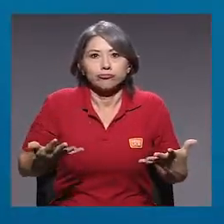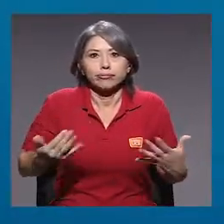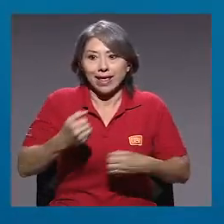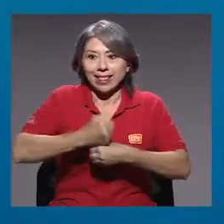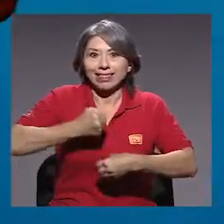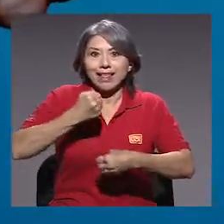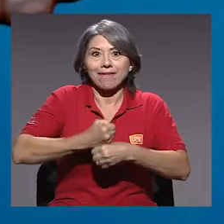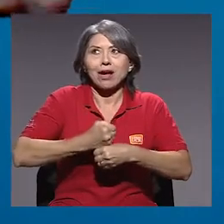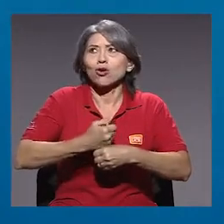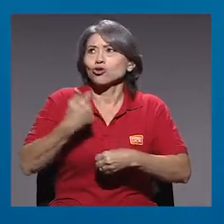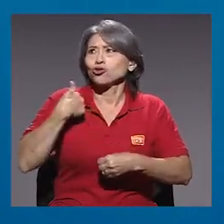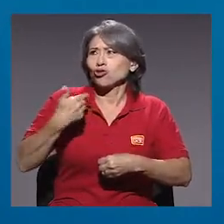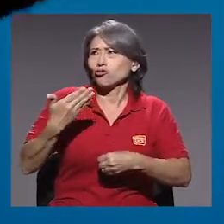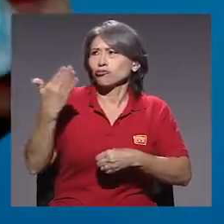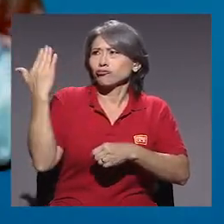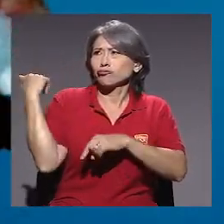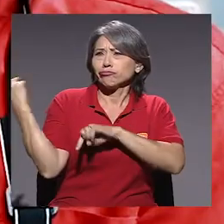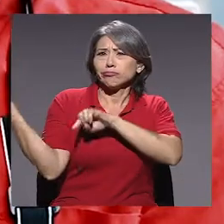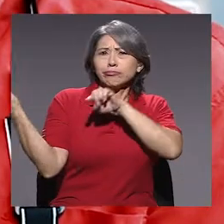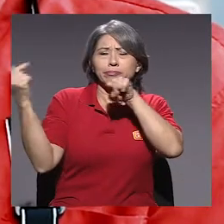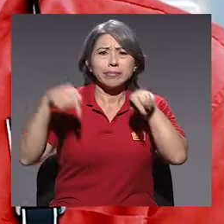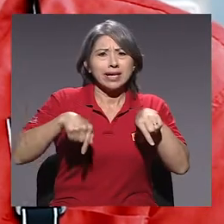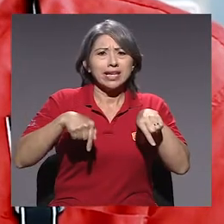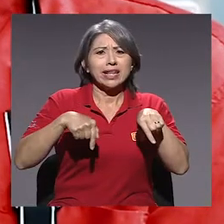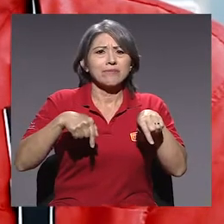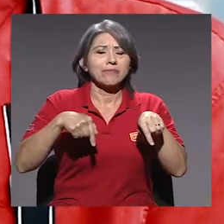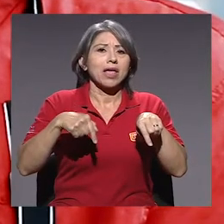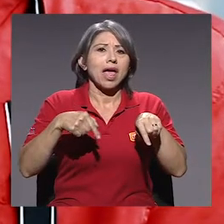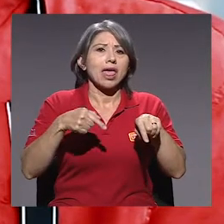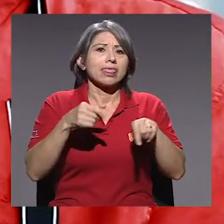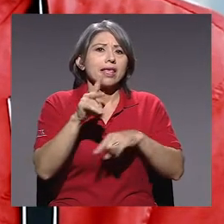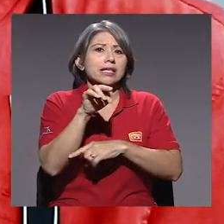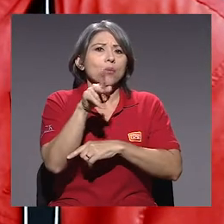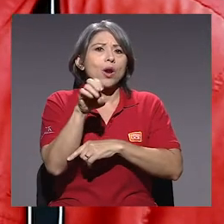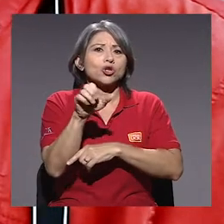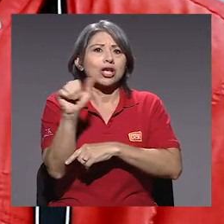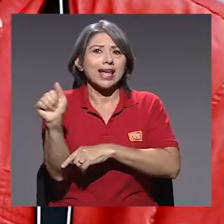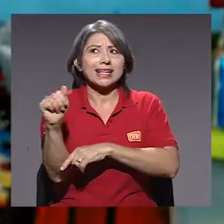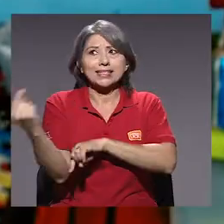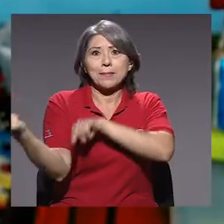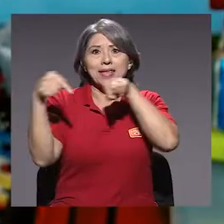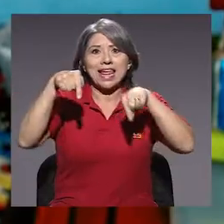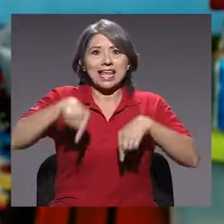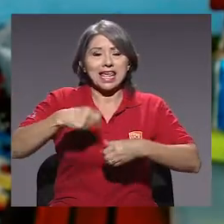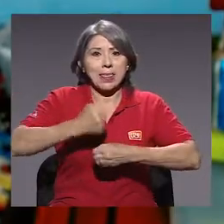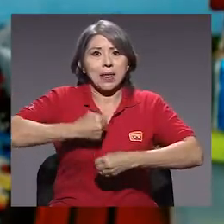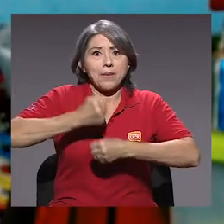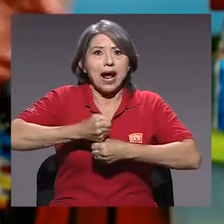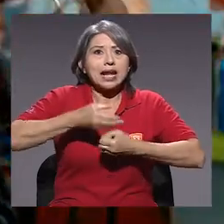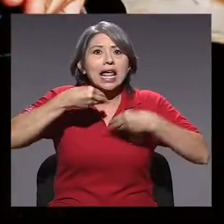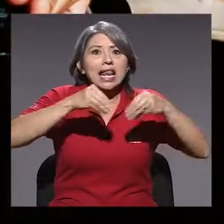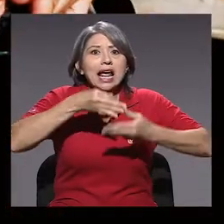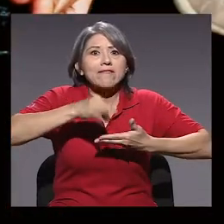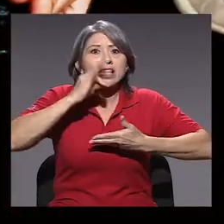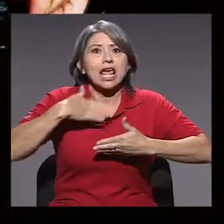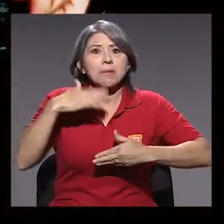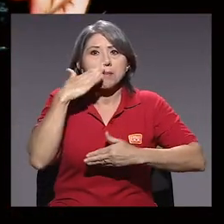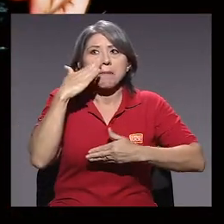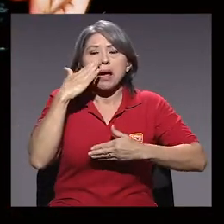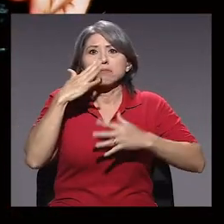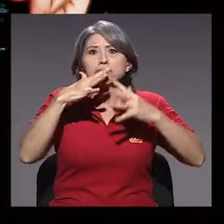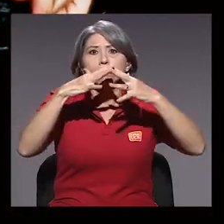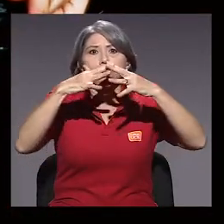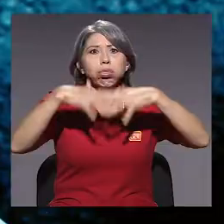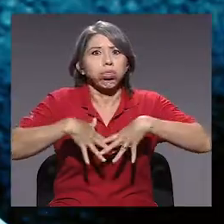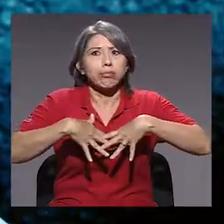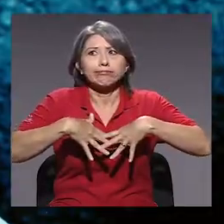vine, yo regresé de Buenos Aires acá a trabajar en la cafetería de mi mamá y se cayó económicamente, intenté conseguir trabajo y